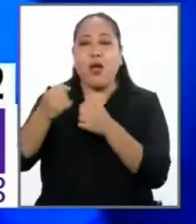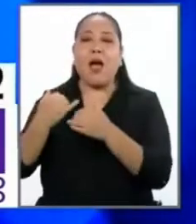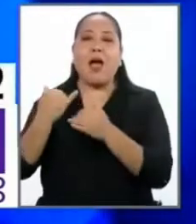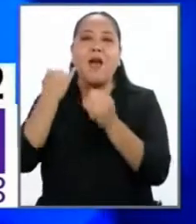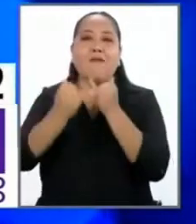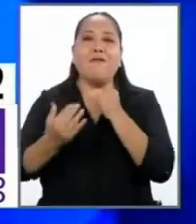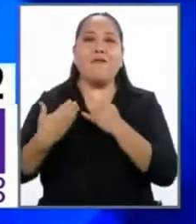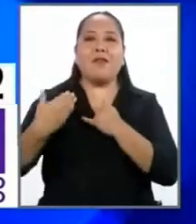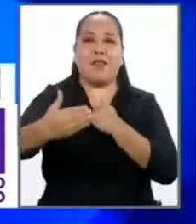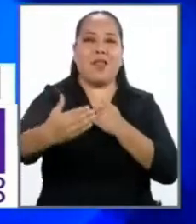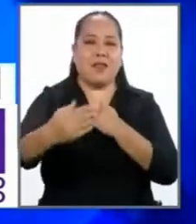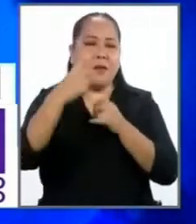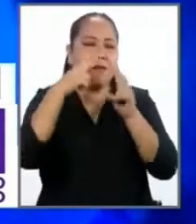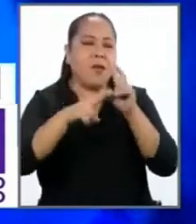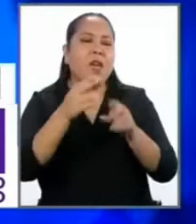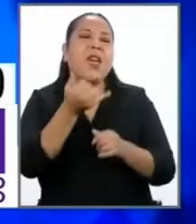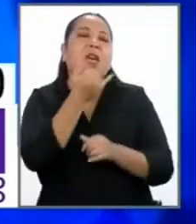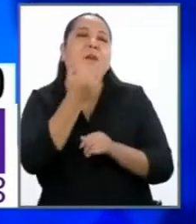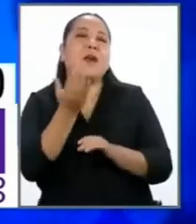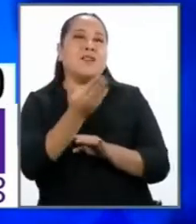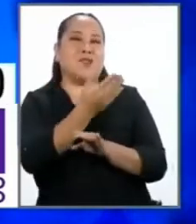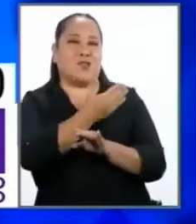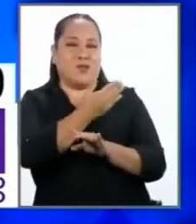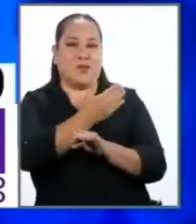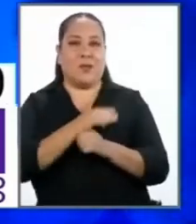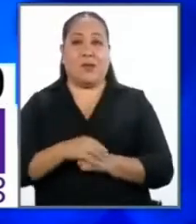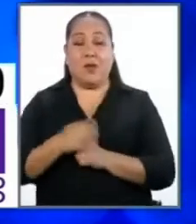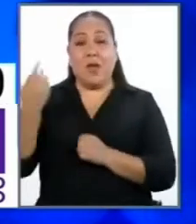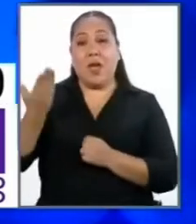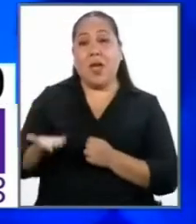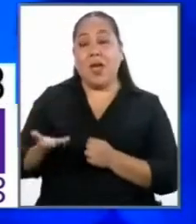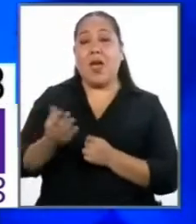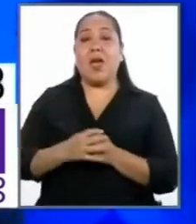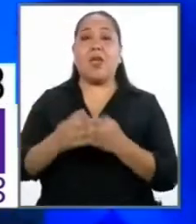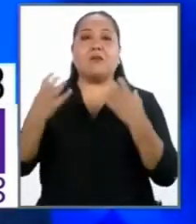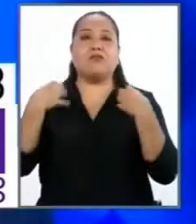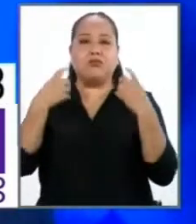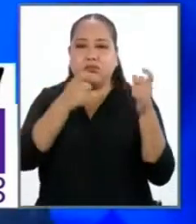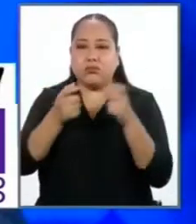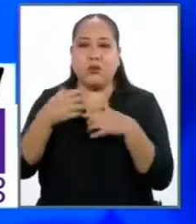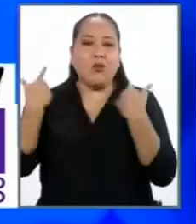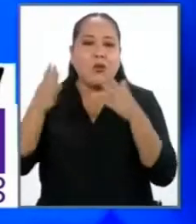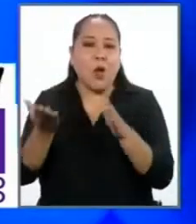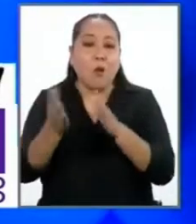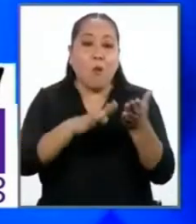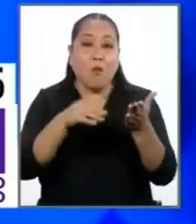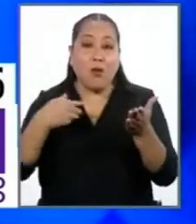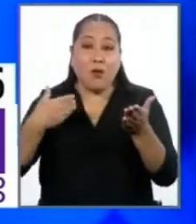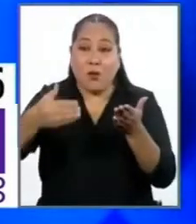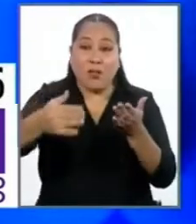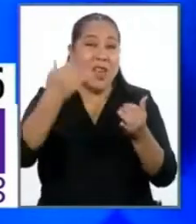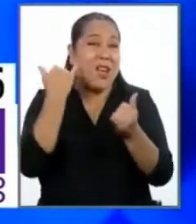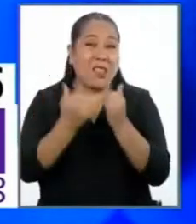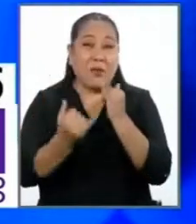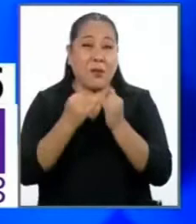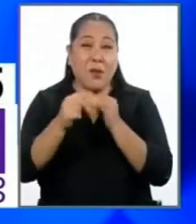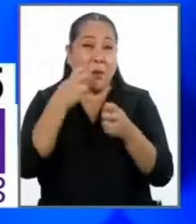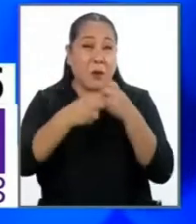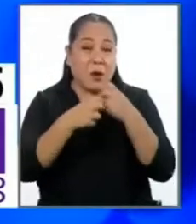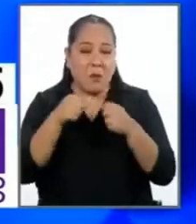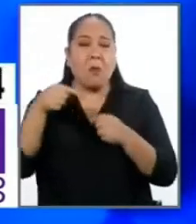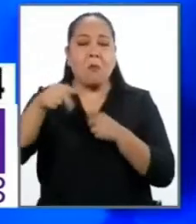final recién identifica cuáles son las irregularidades. Es decir, actúa como un médico forense, ya cuando hay un muerto. El control concurrente significa